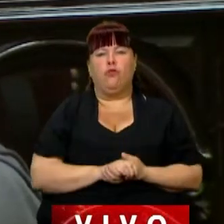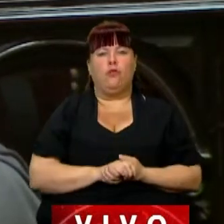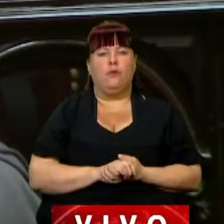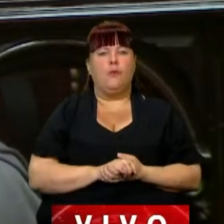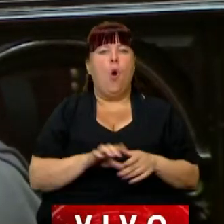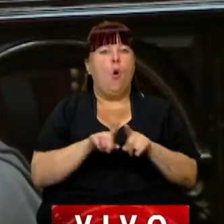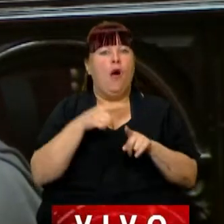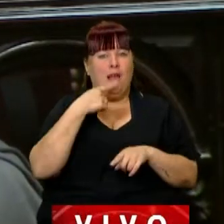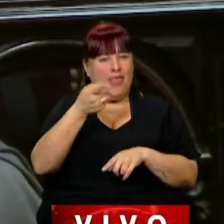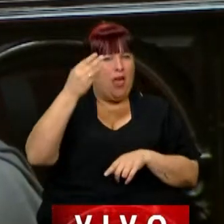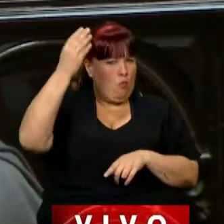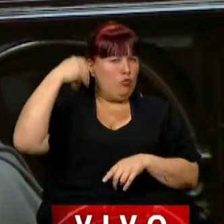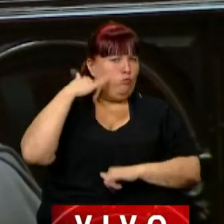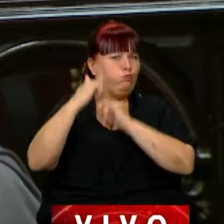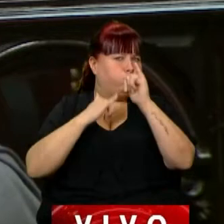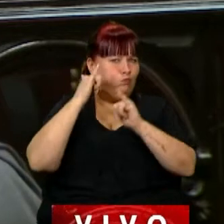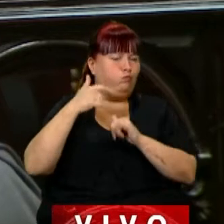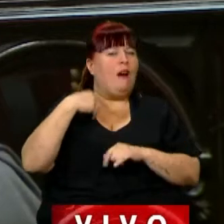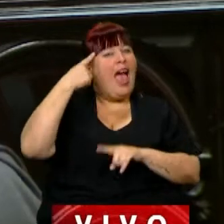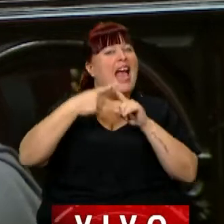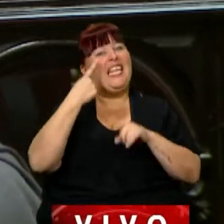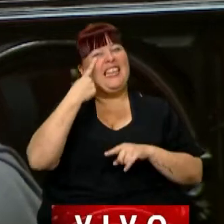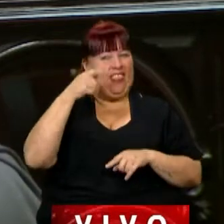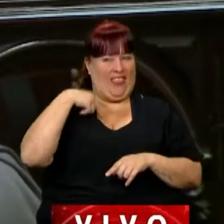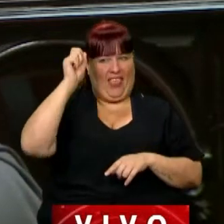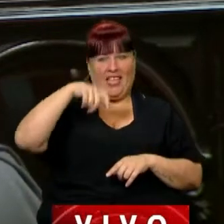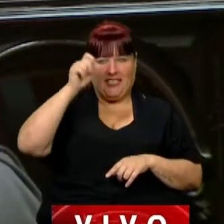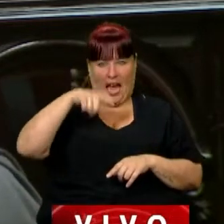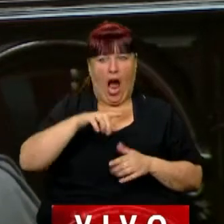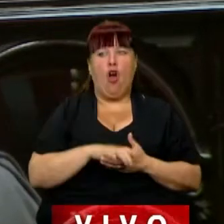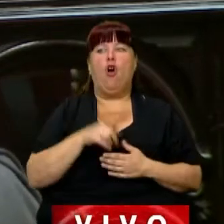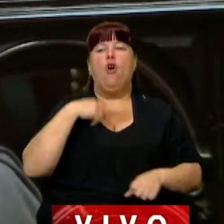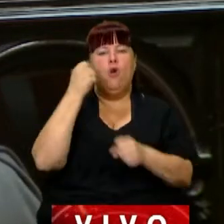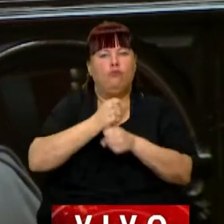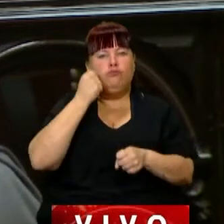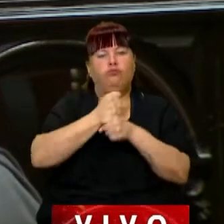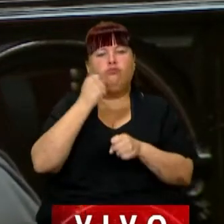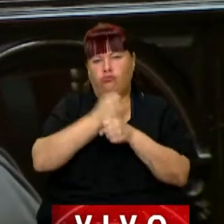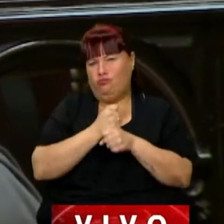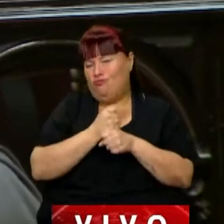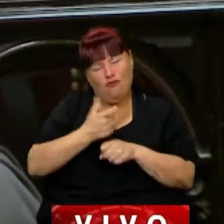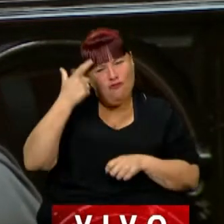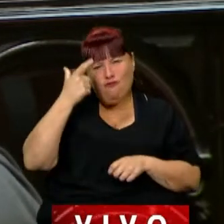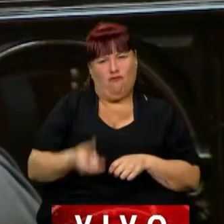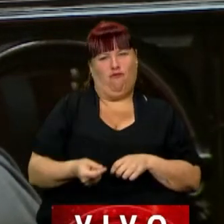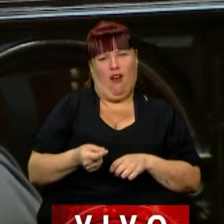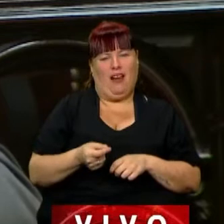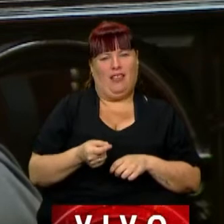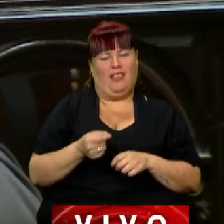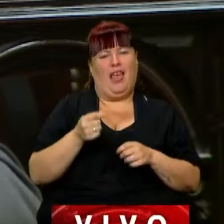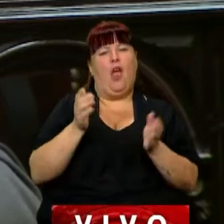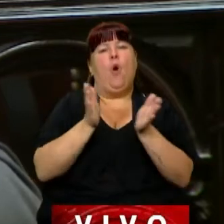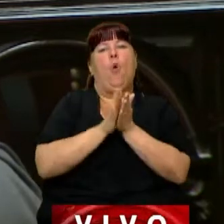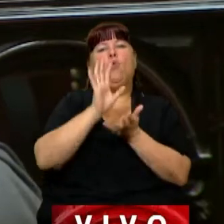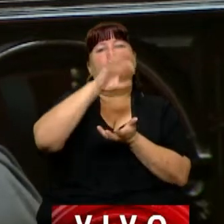como lo dije muchas veces, he sido intendente de mi ciudad, y he trabajado incansablemente con